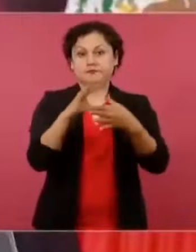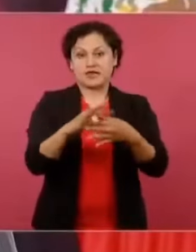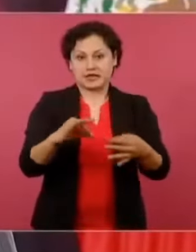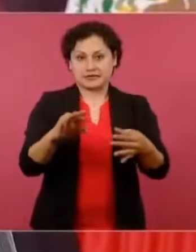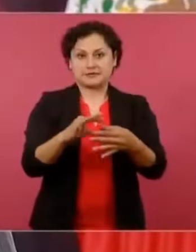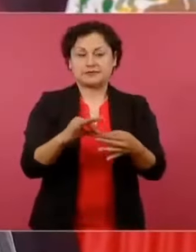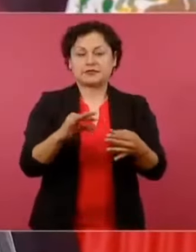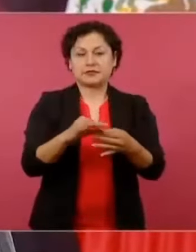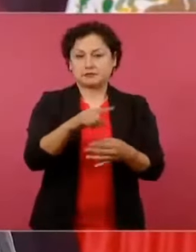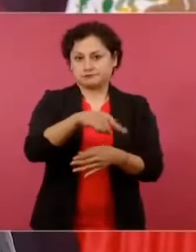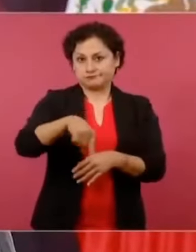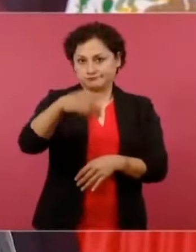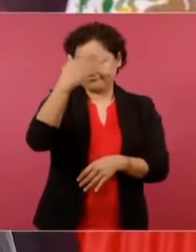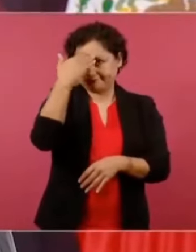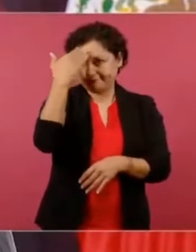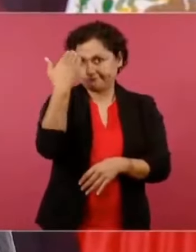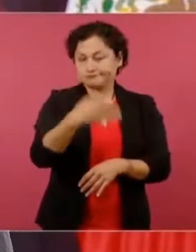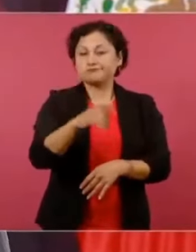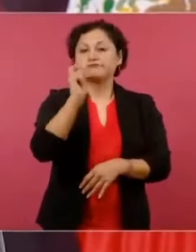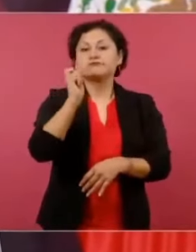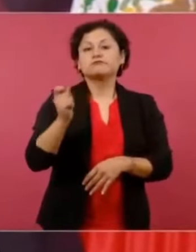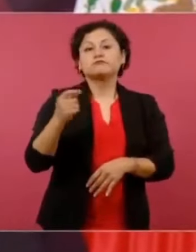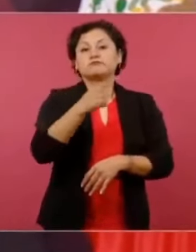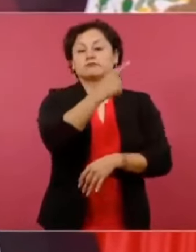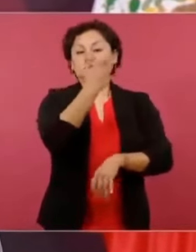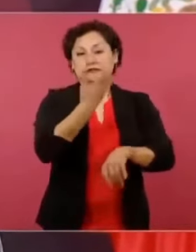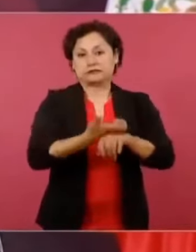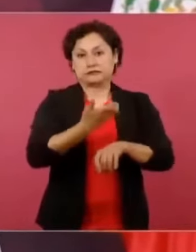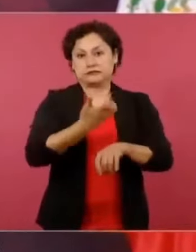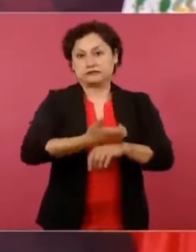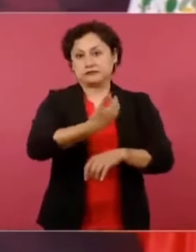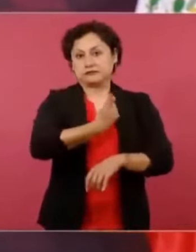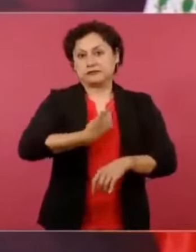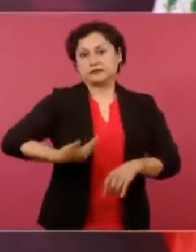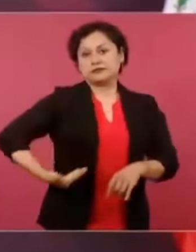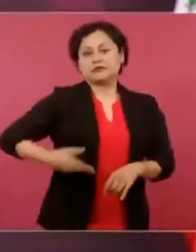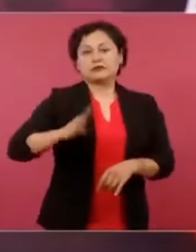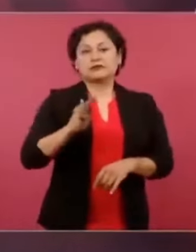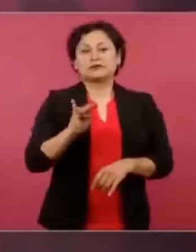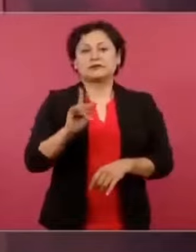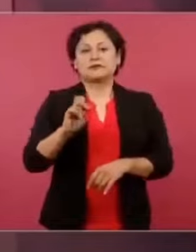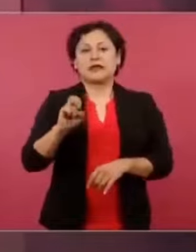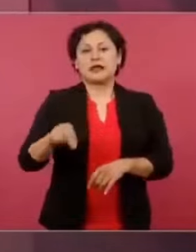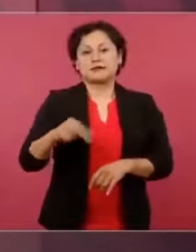prohibió la comercialización de gas